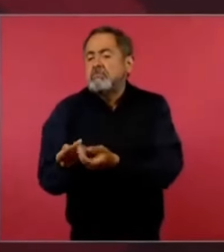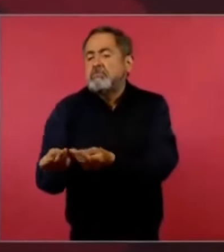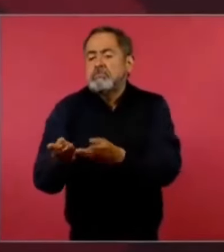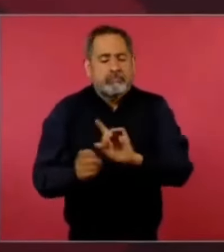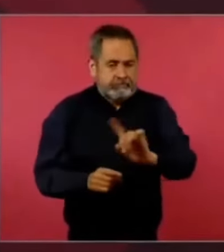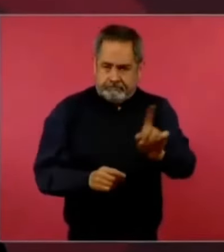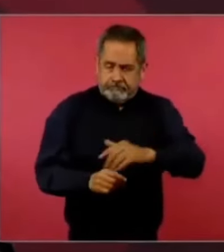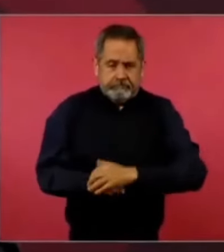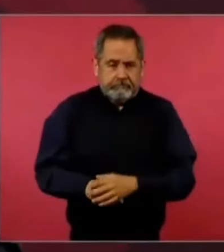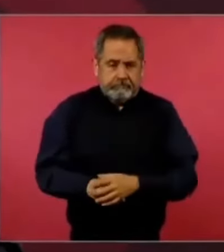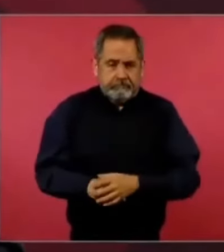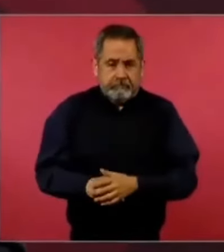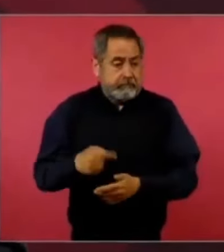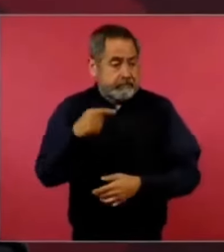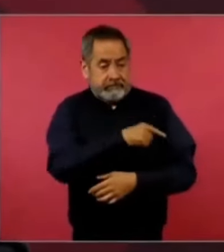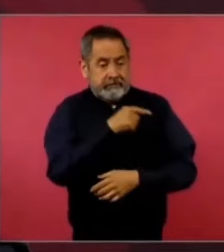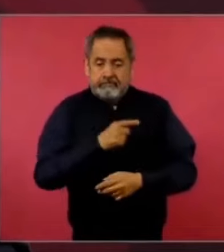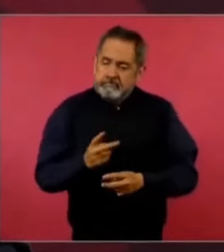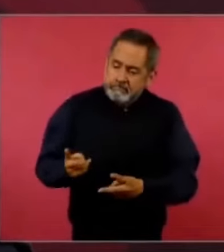robando.